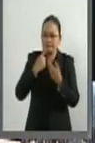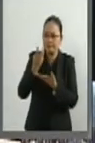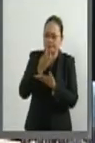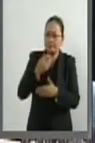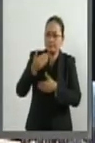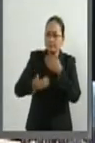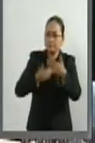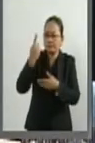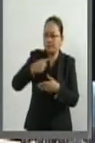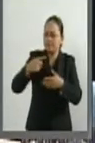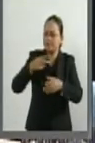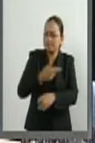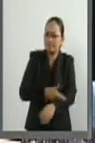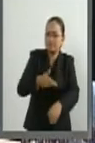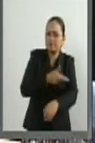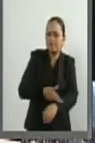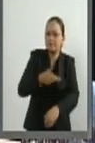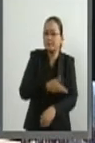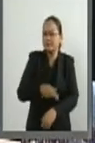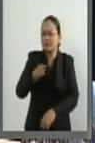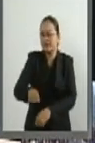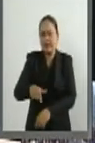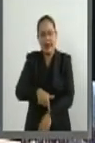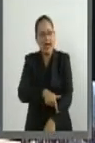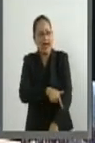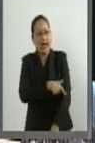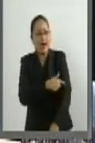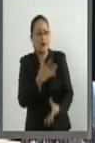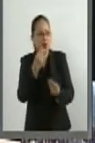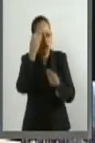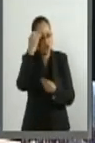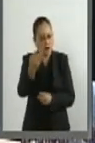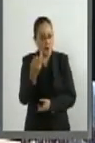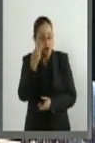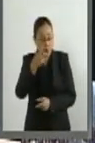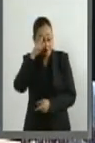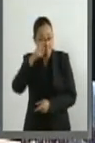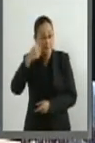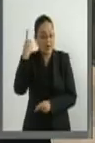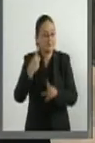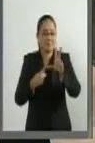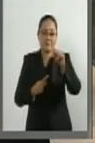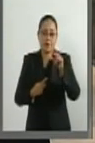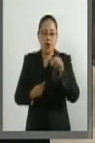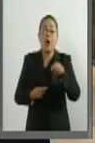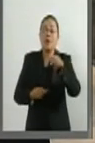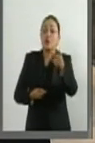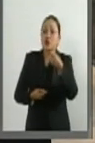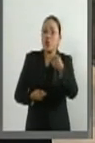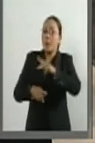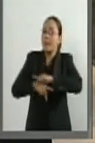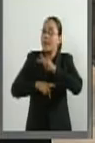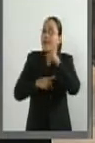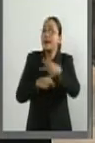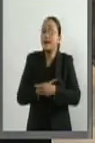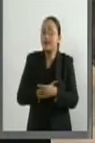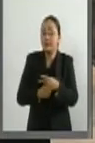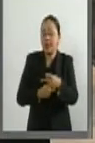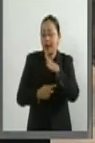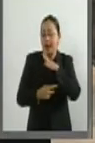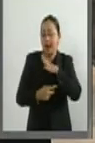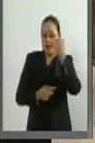de negociación será largo y que no será sencillo, porque ambos países tenemos